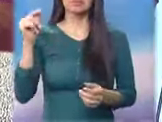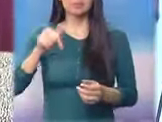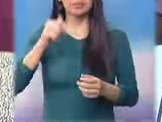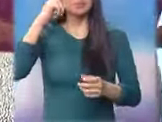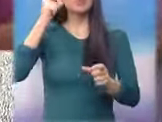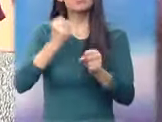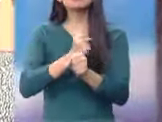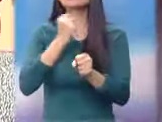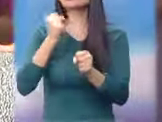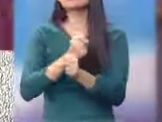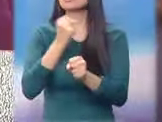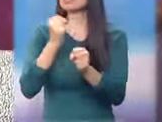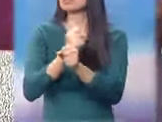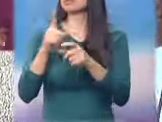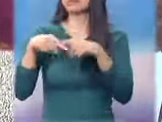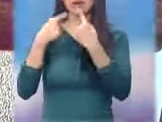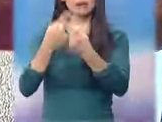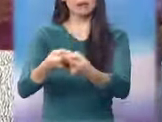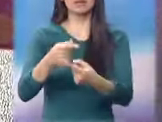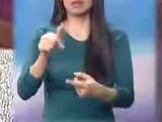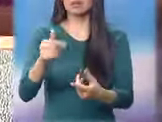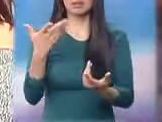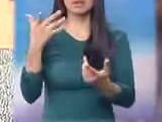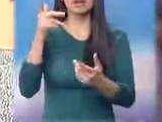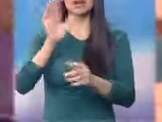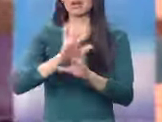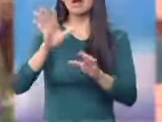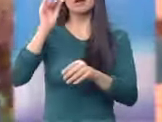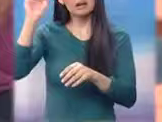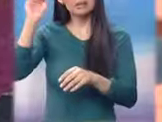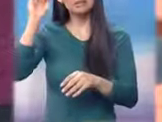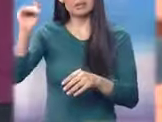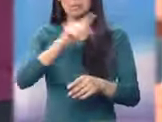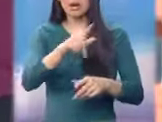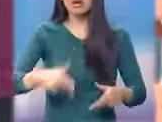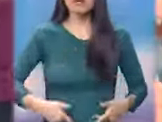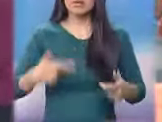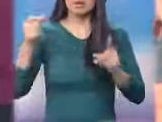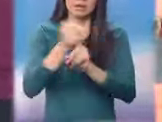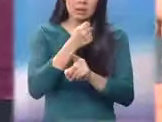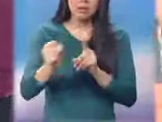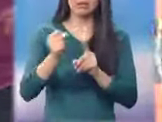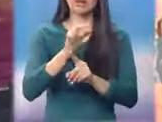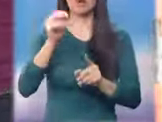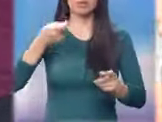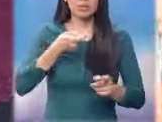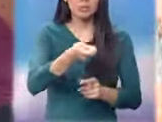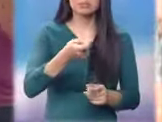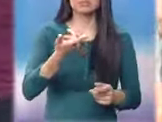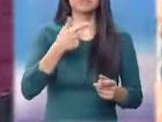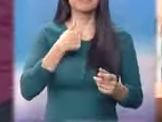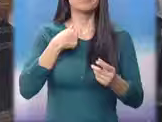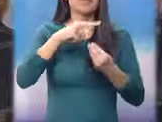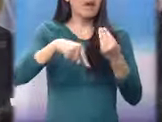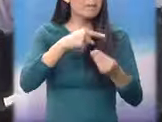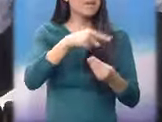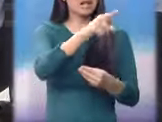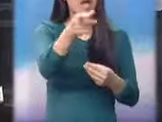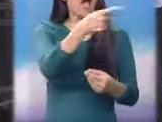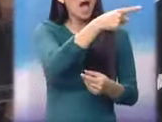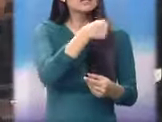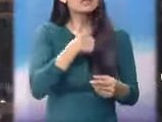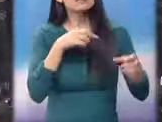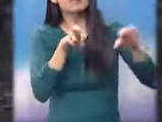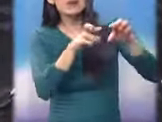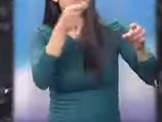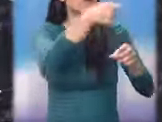décadas llevando a cabo el apoyo a las mujeres sobrevivientes de violencia y a familiares víctimas de feminicidio. Exigimos que todo el